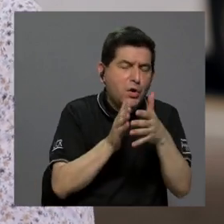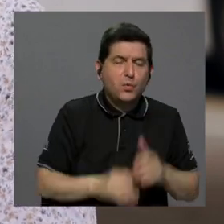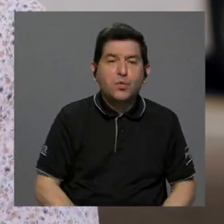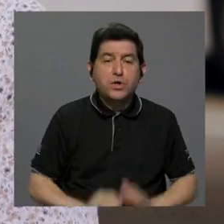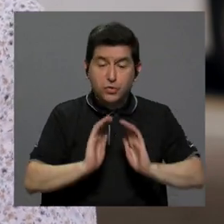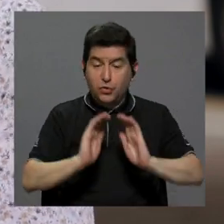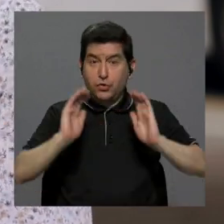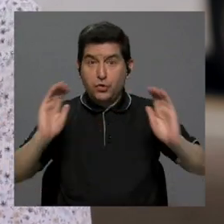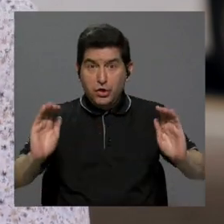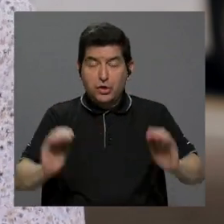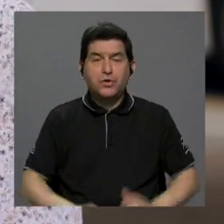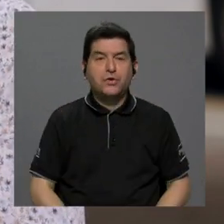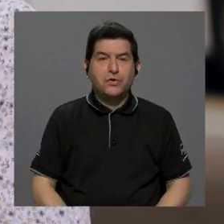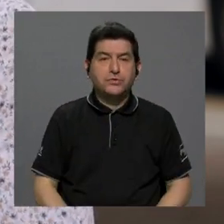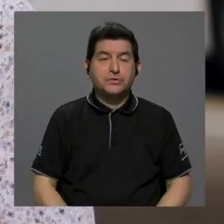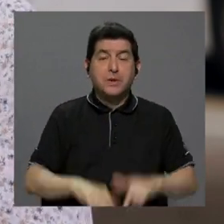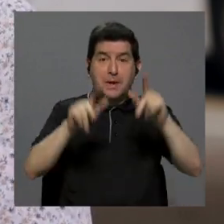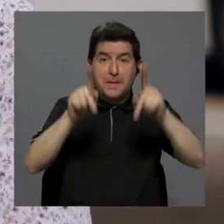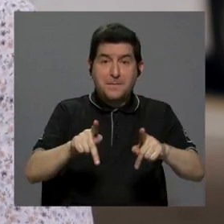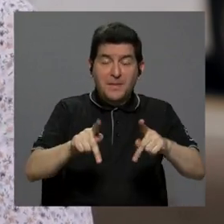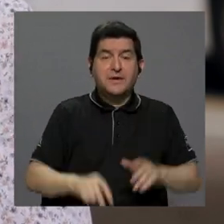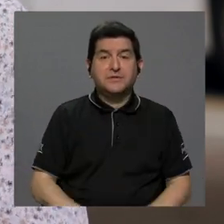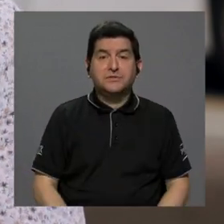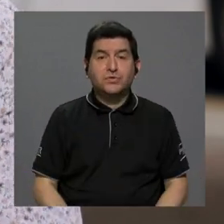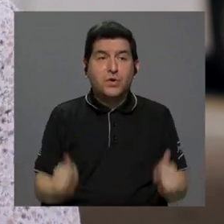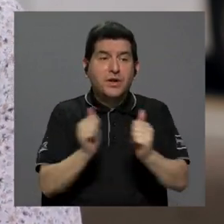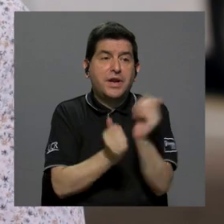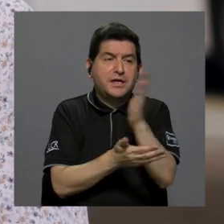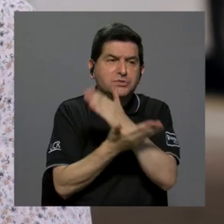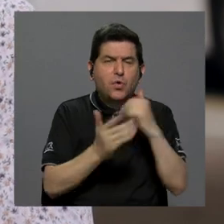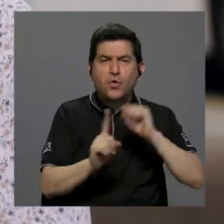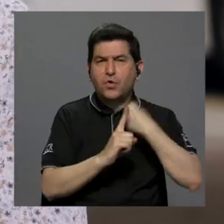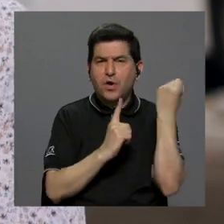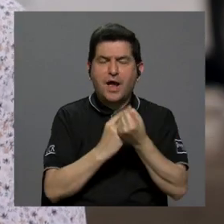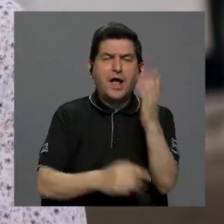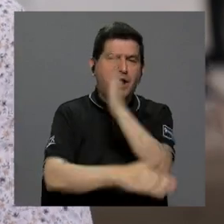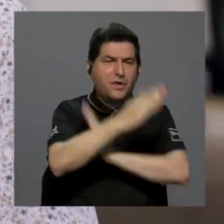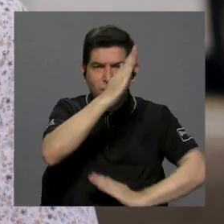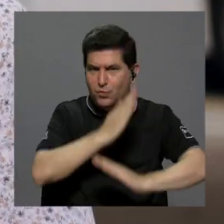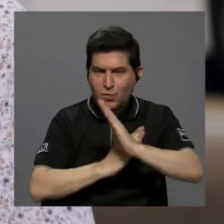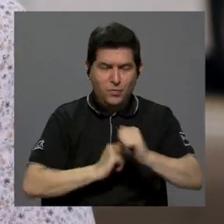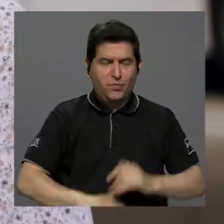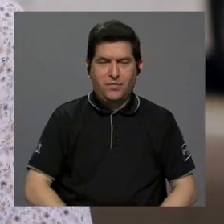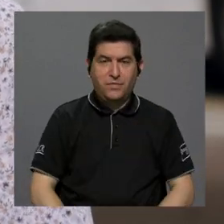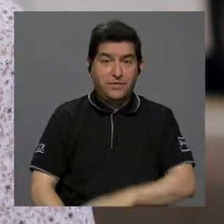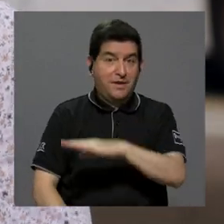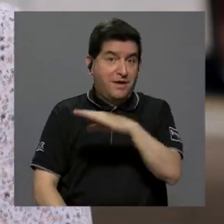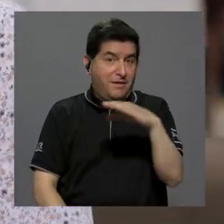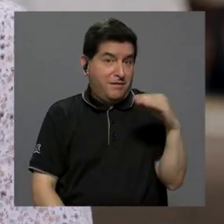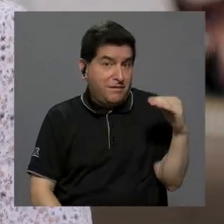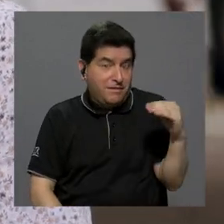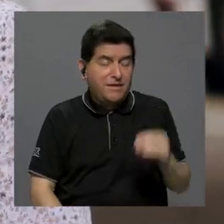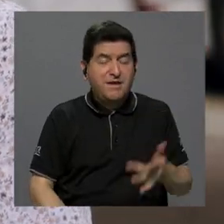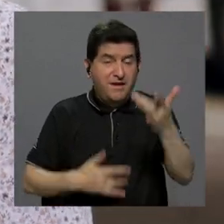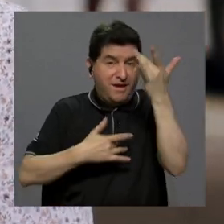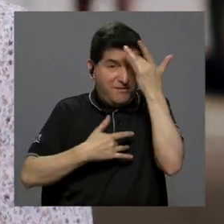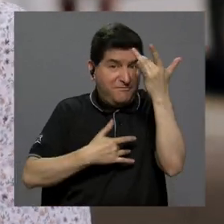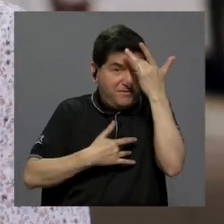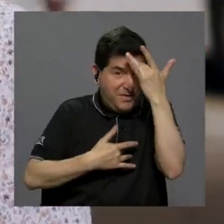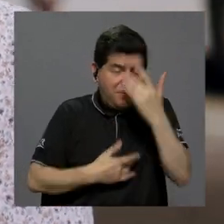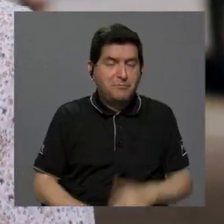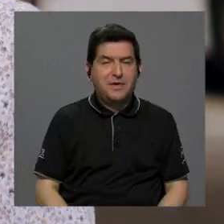cuidado de los niños, de las niñas, de las personas con alguna condición de discapacidad y